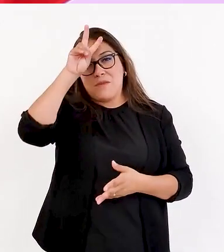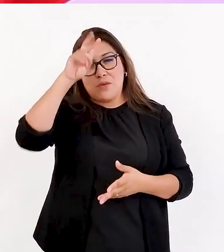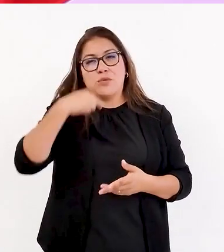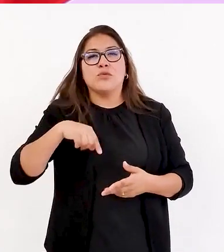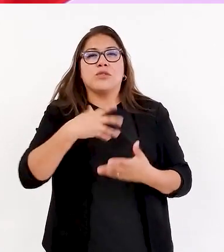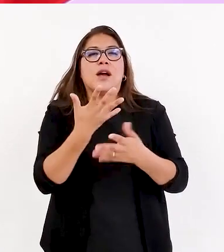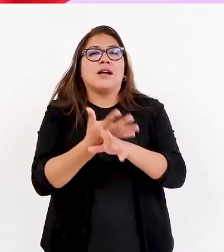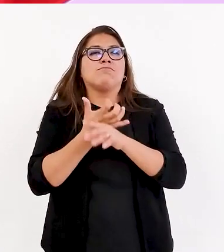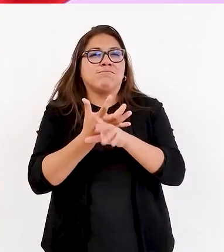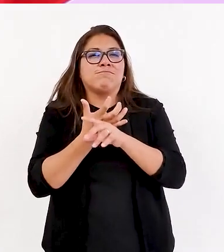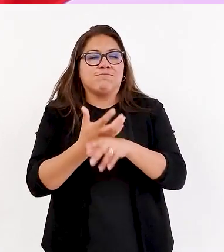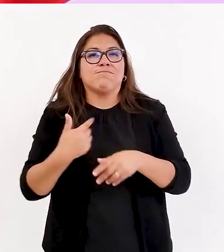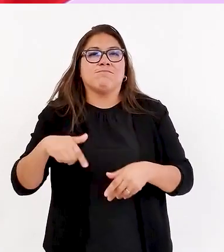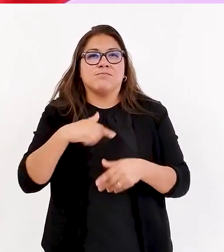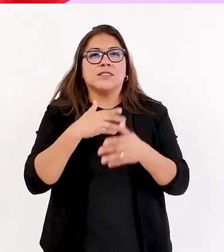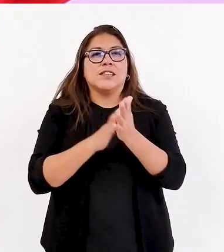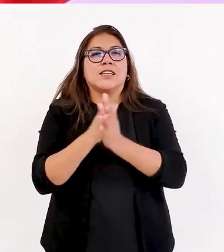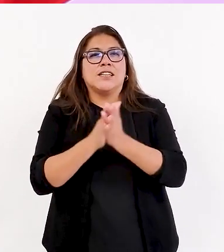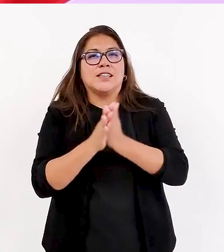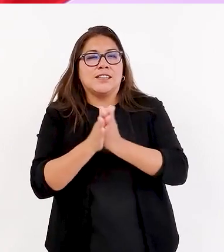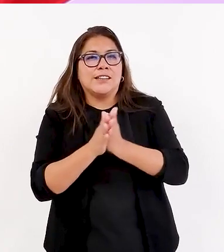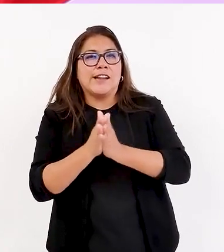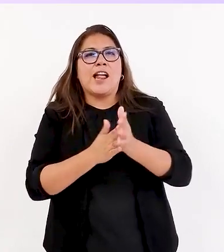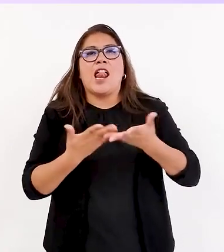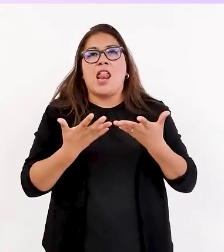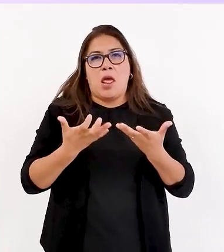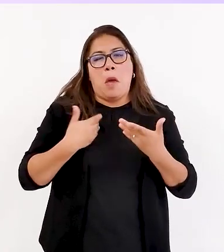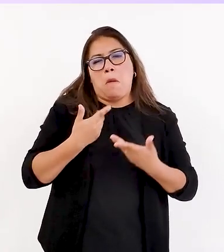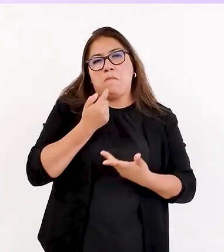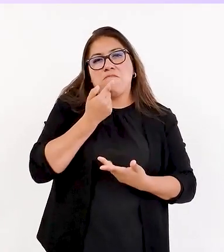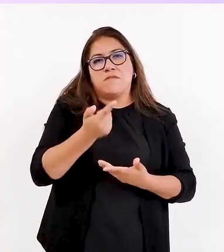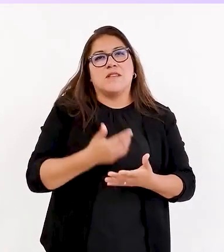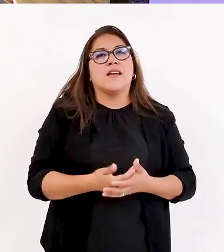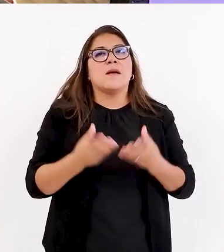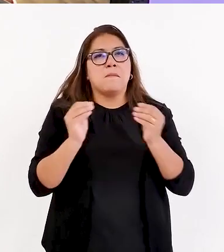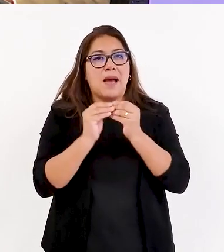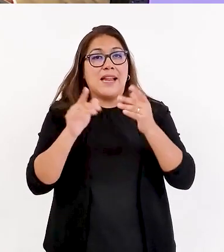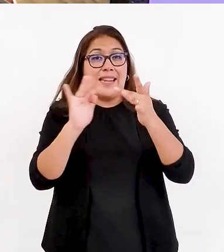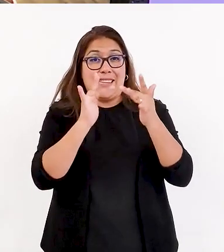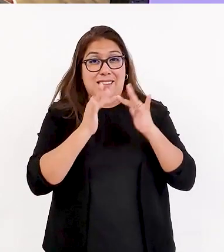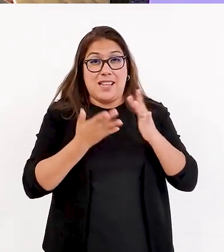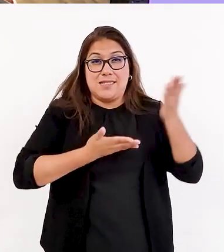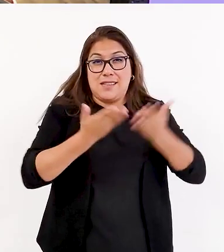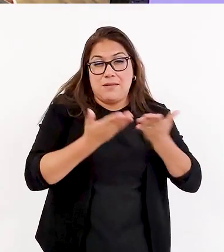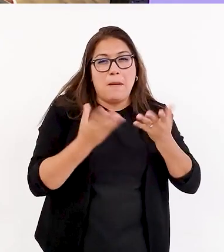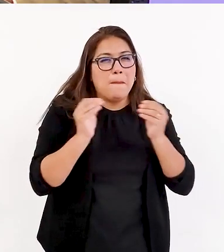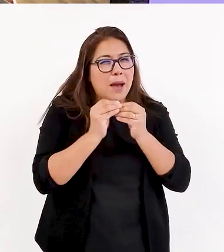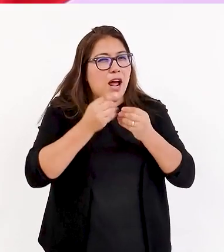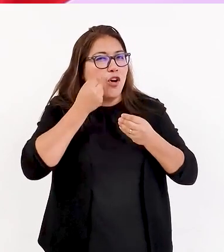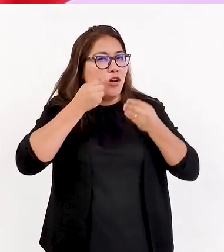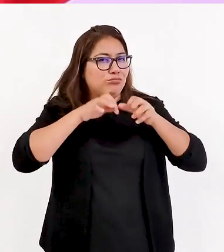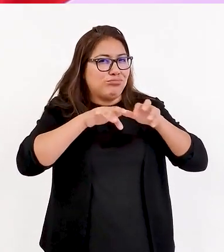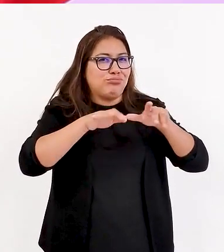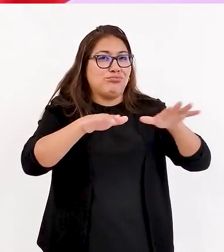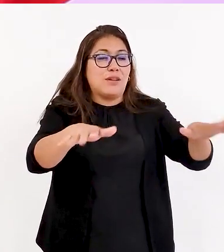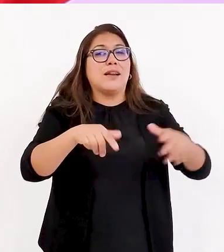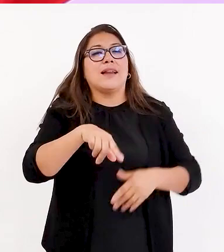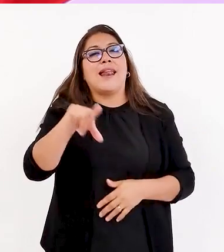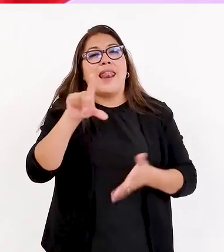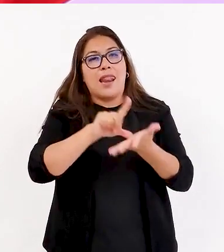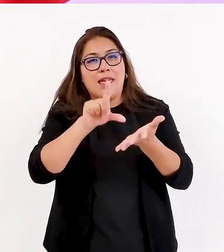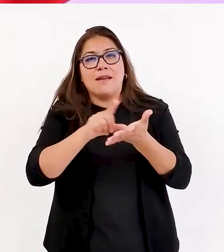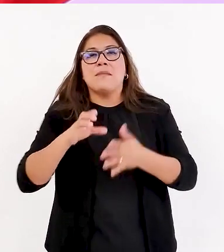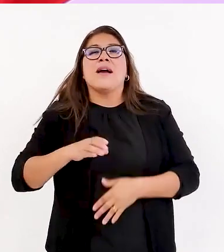aspiramos un poco, me voy a adelantar, es que sea mucho más conocida la red, ¿no? Pero por ahora actuamos principalmente Lima,